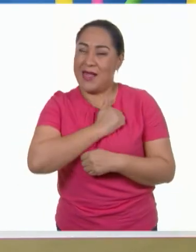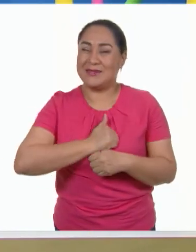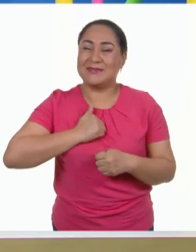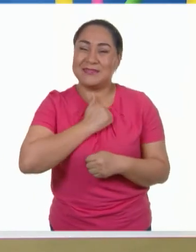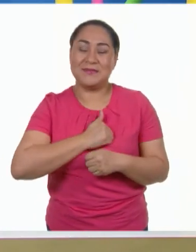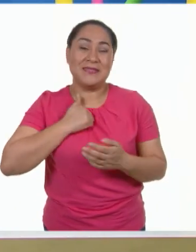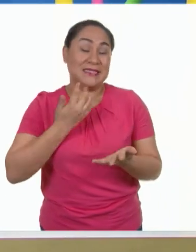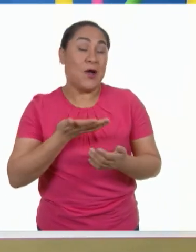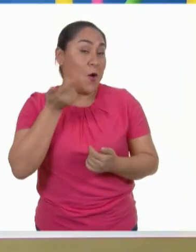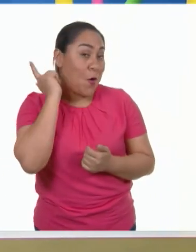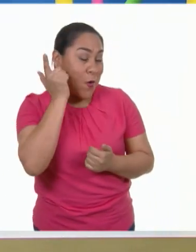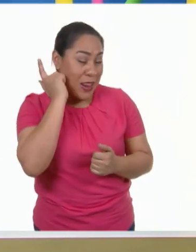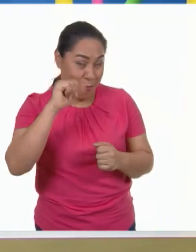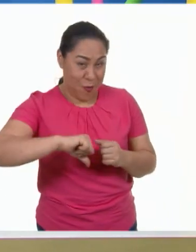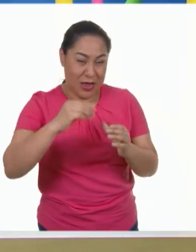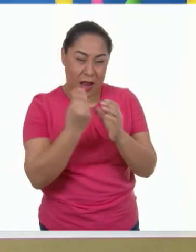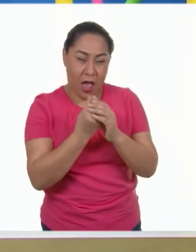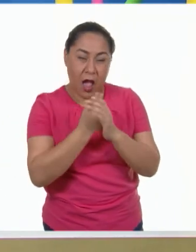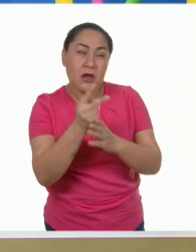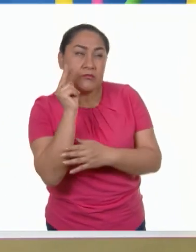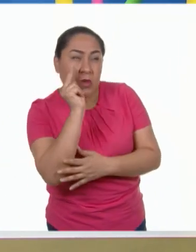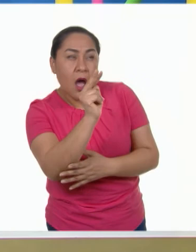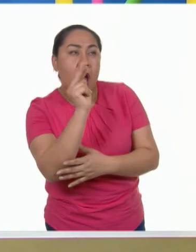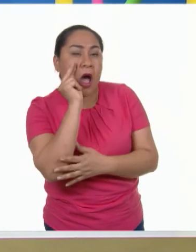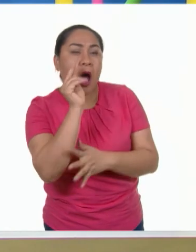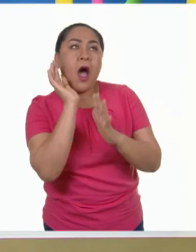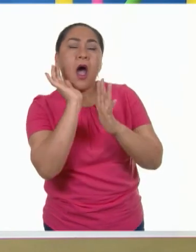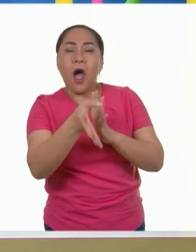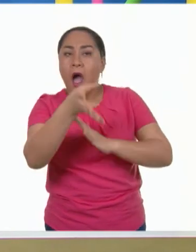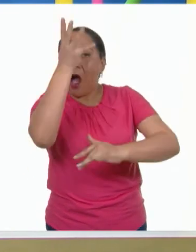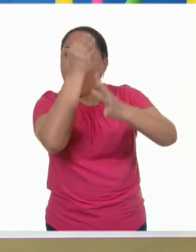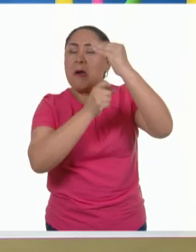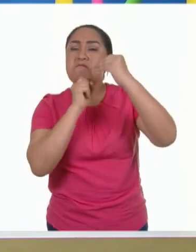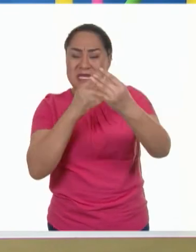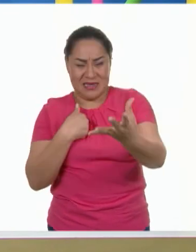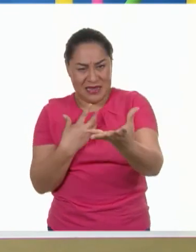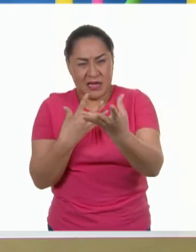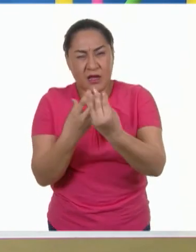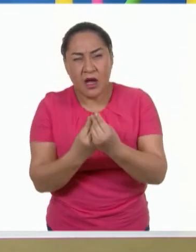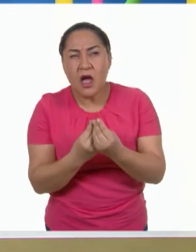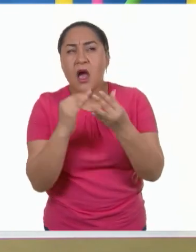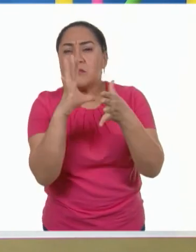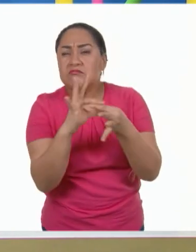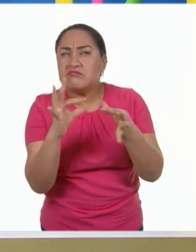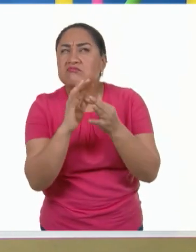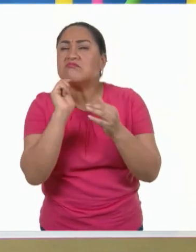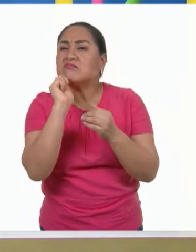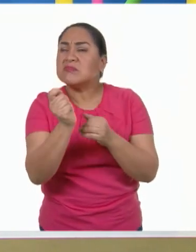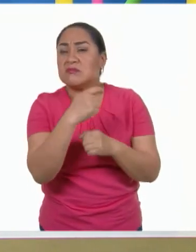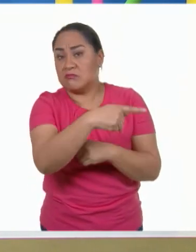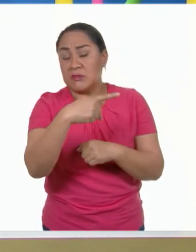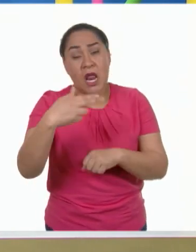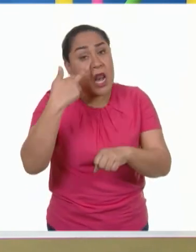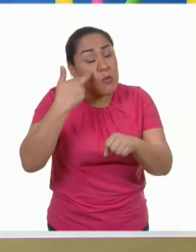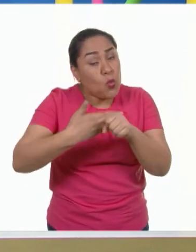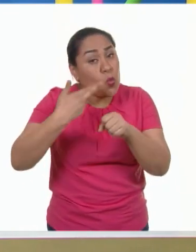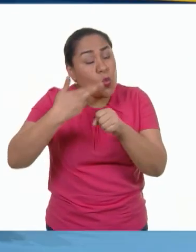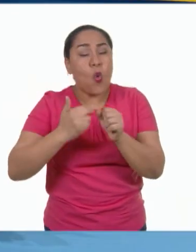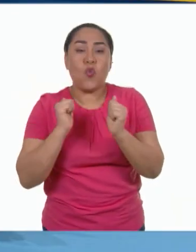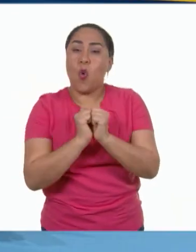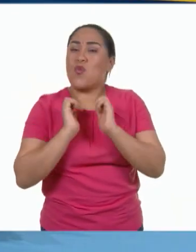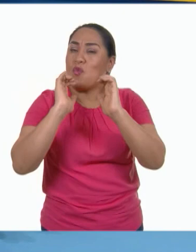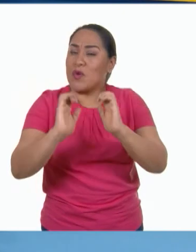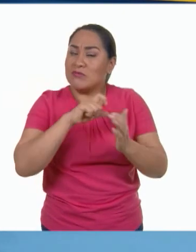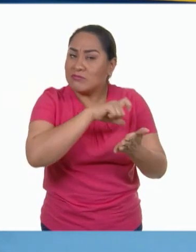Ojalá que en estas clases hayan aprendido junto a nosotras un poco más sobre las prácticas de consumo sustentable, la